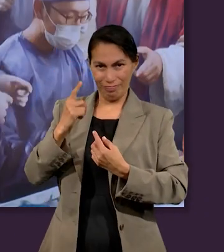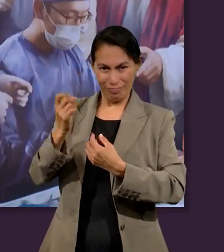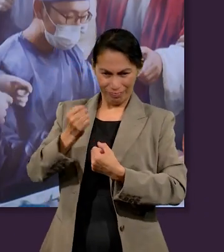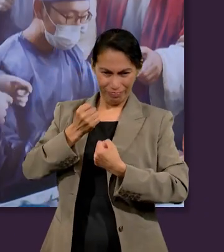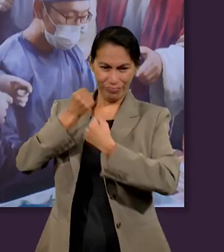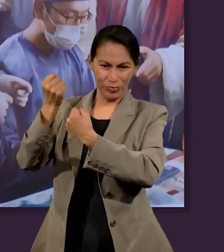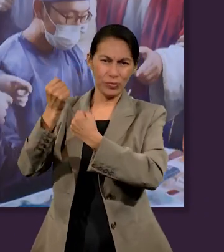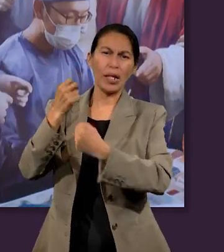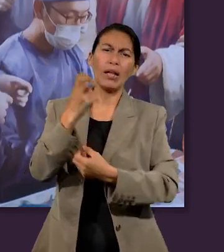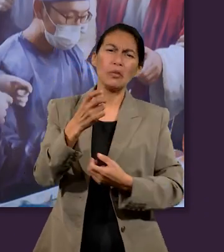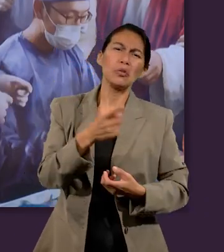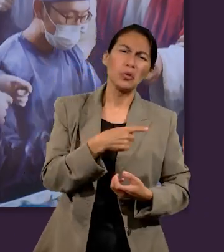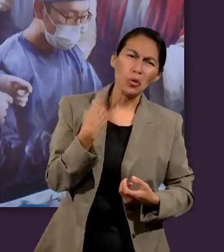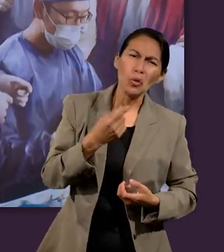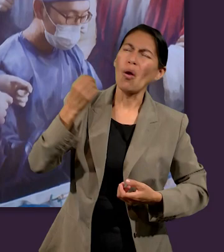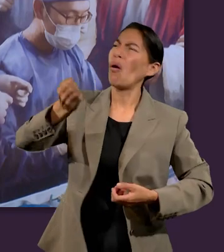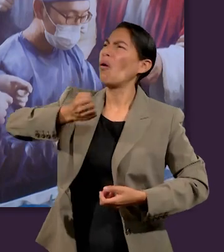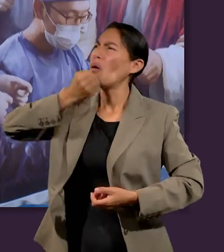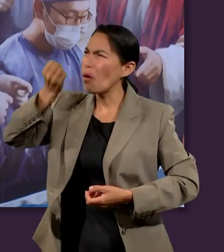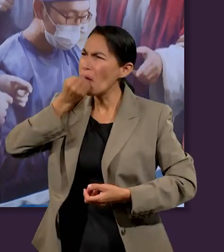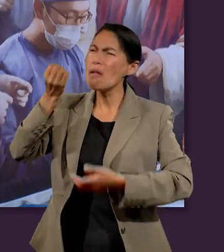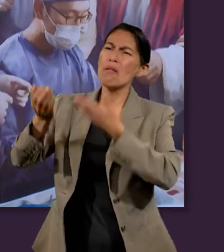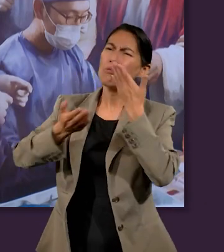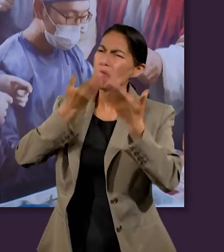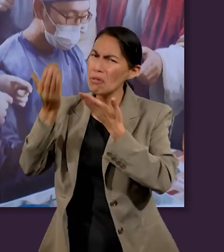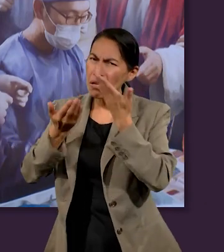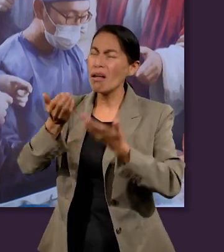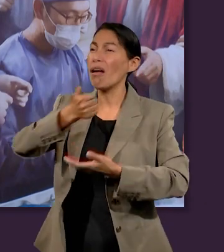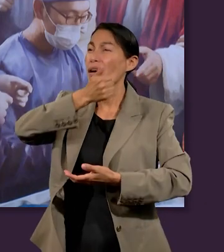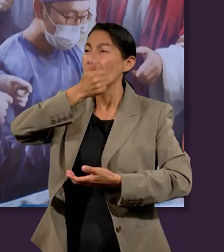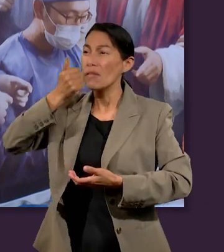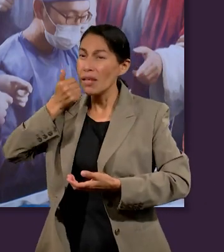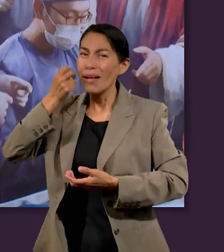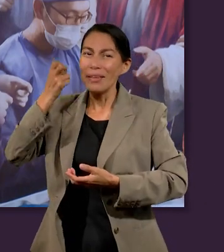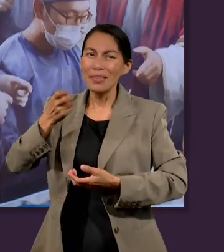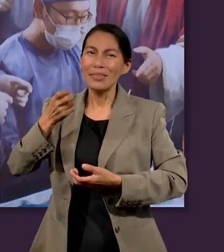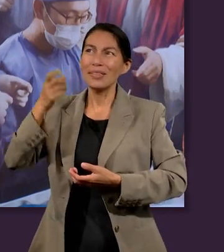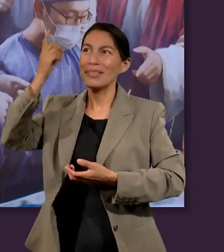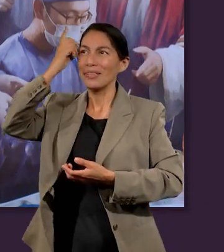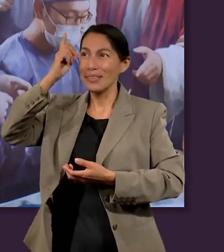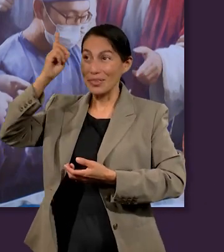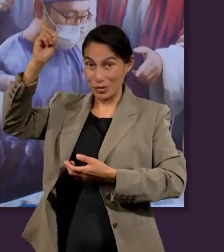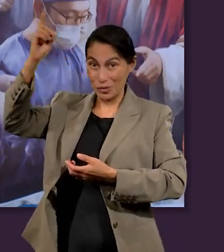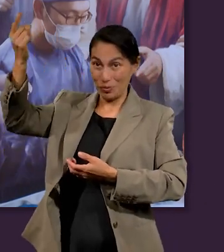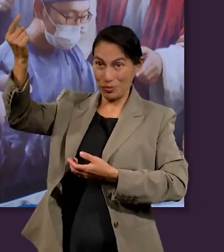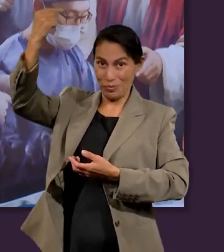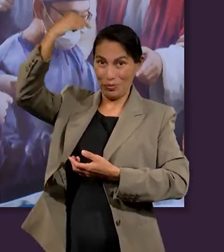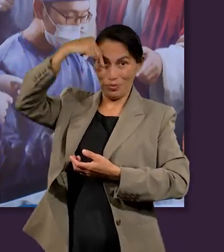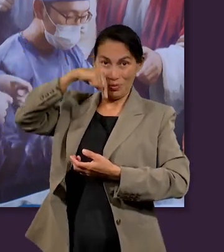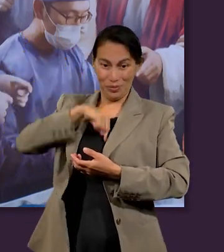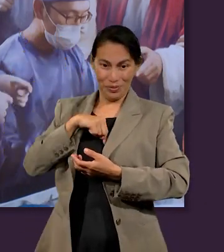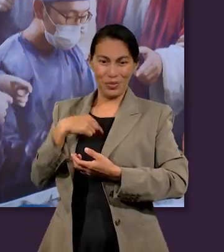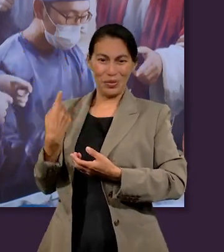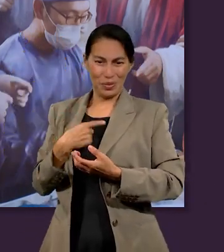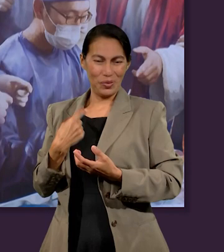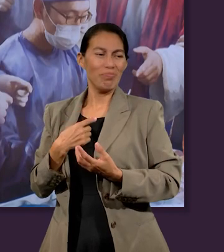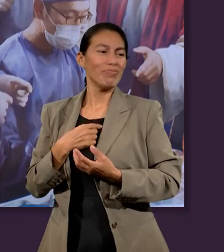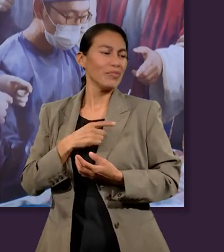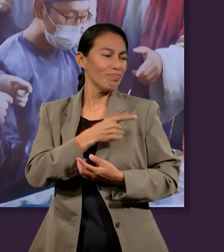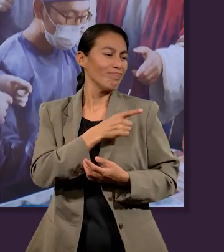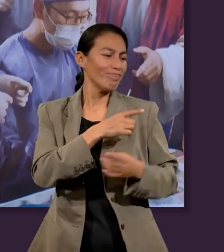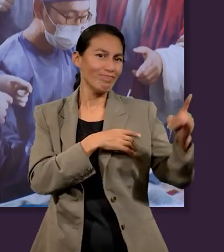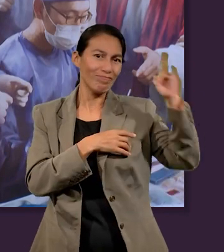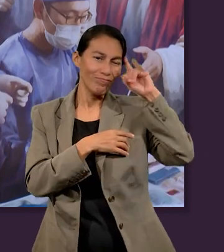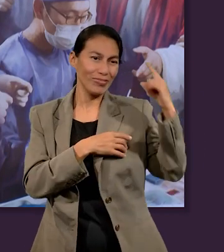estudio de las Santas Escrituras, en el caso del ayuno, por ese medio podemos vencerlo a Satanás y